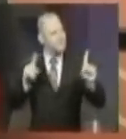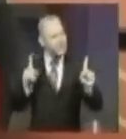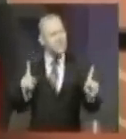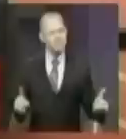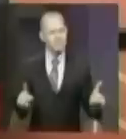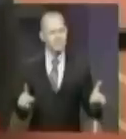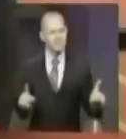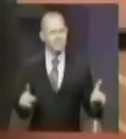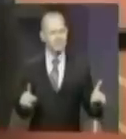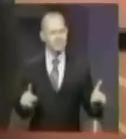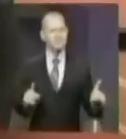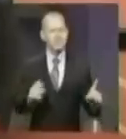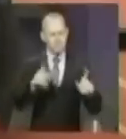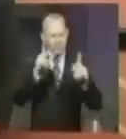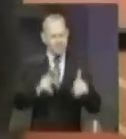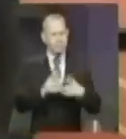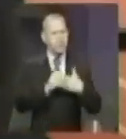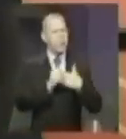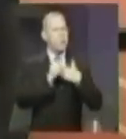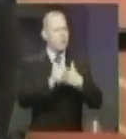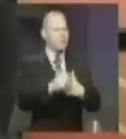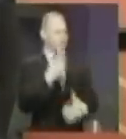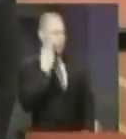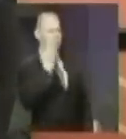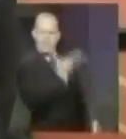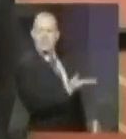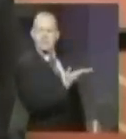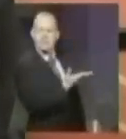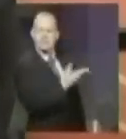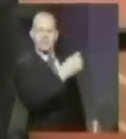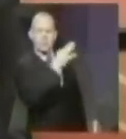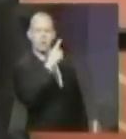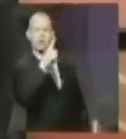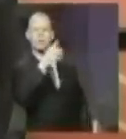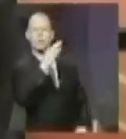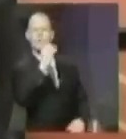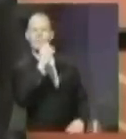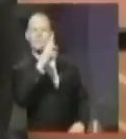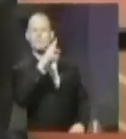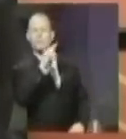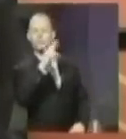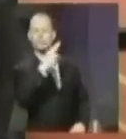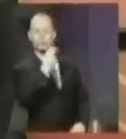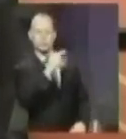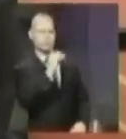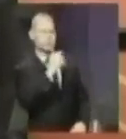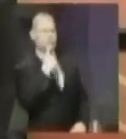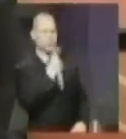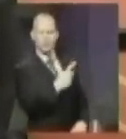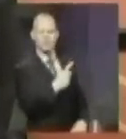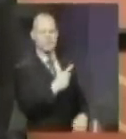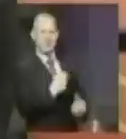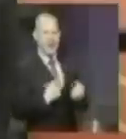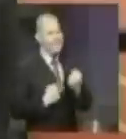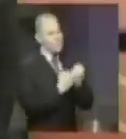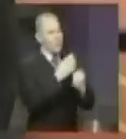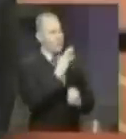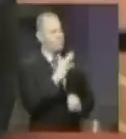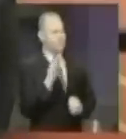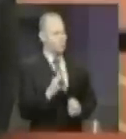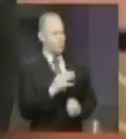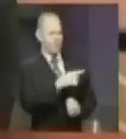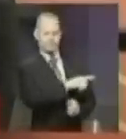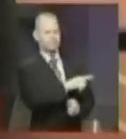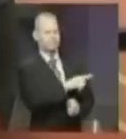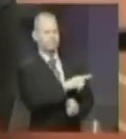de lo que es ser un líder, lo acabas de ver. Luis Fortuño no se atreve a decir que está a favor de la 99. Me